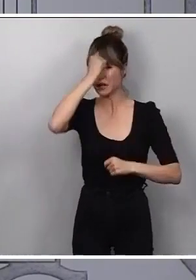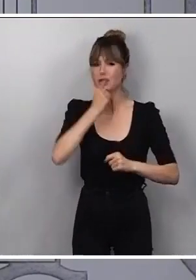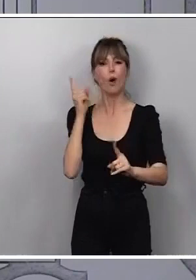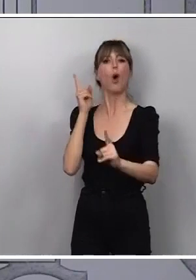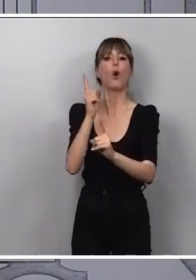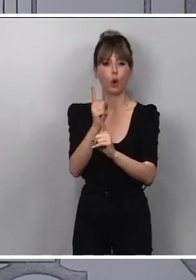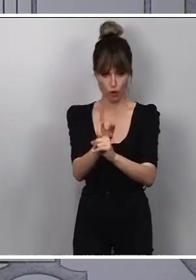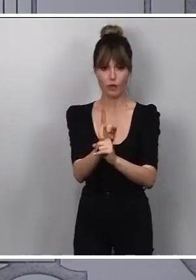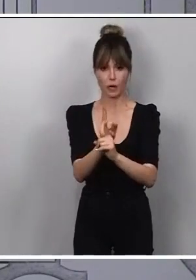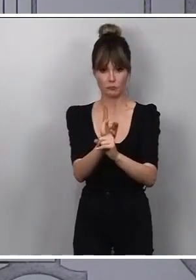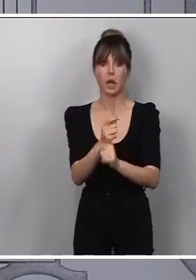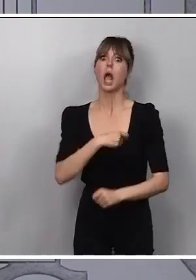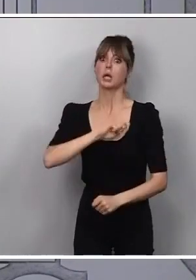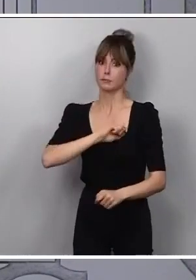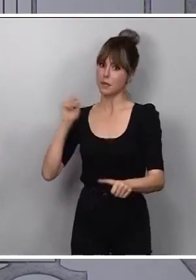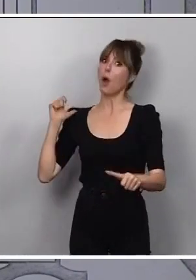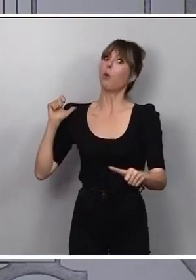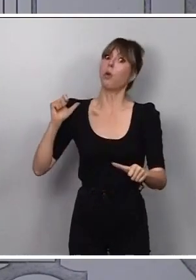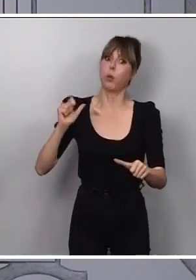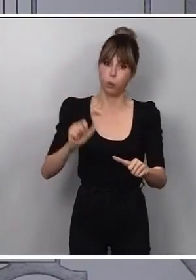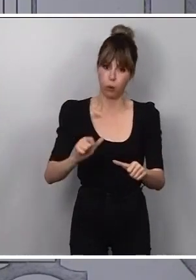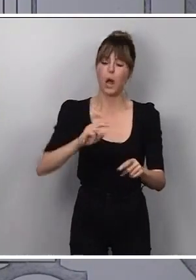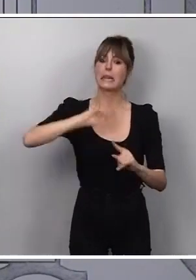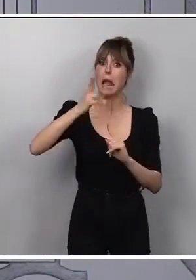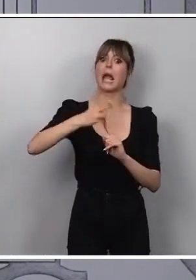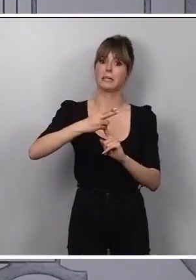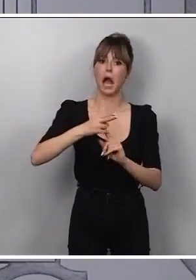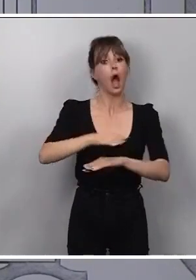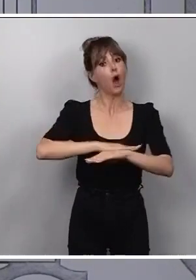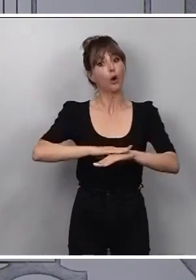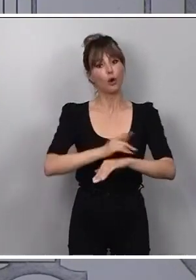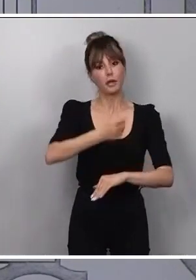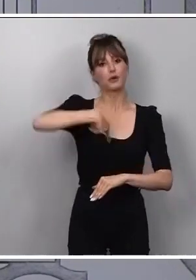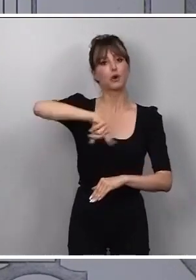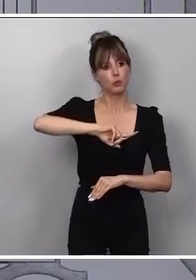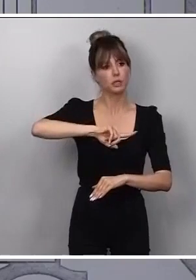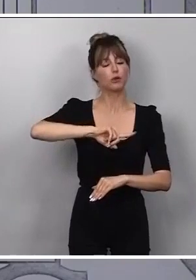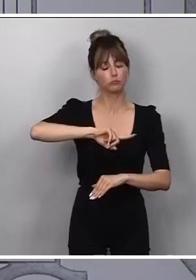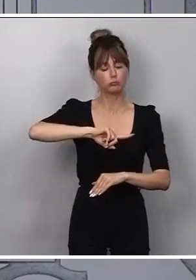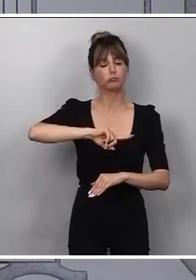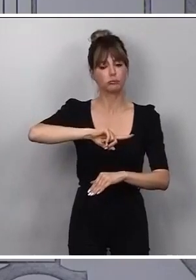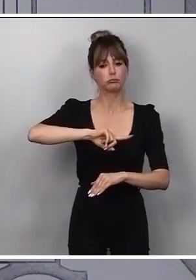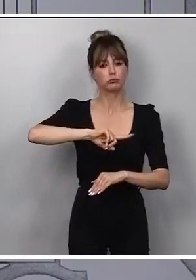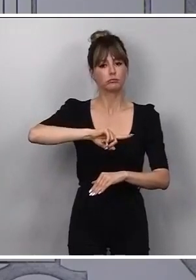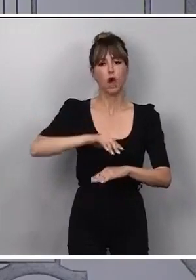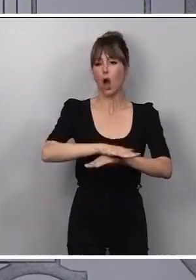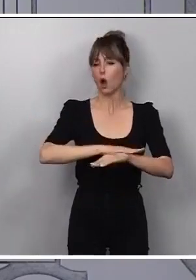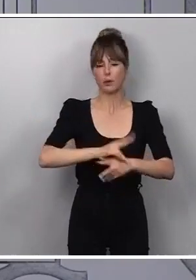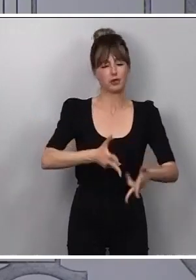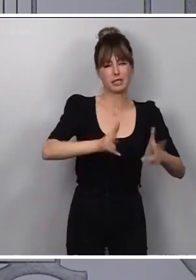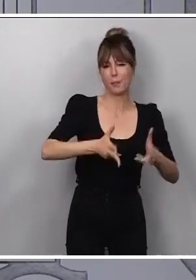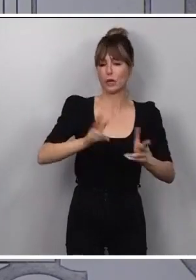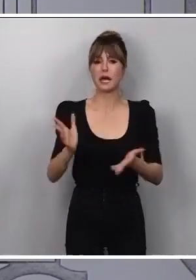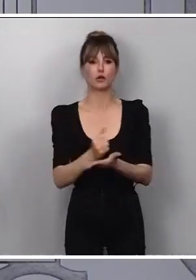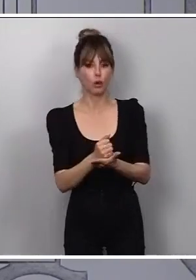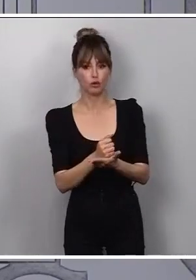que este país ha vivido de ETA, este Gobierno, como la práctica totalidad de todos los gobiernos de la democracia, ha